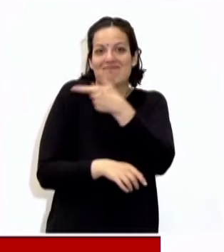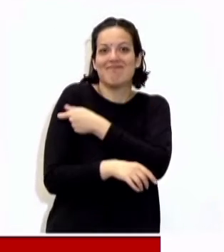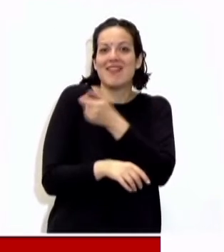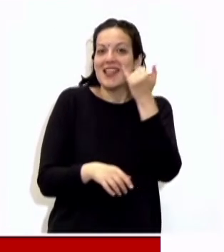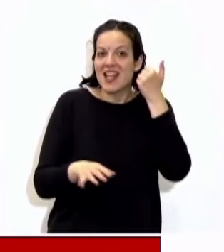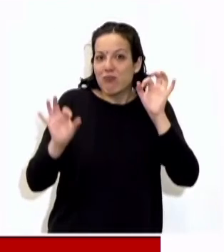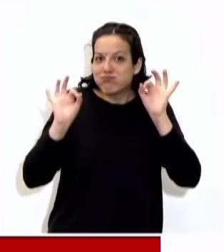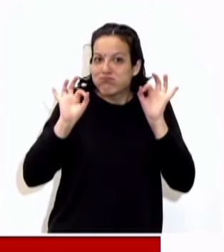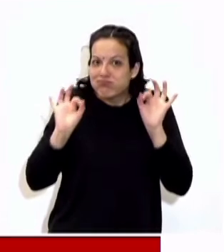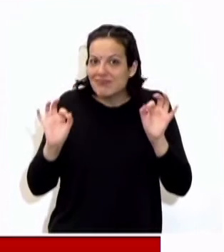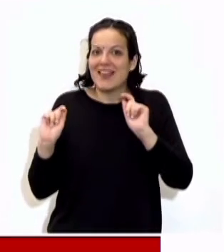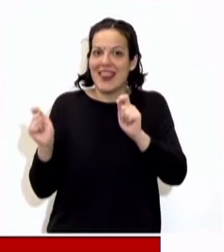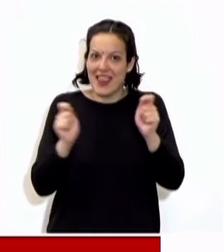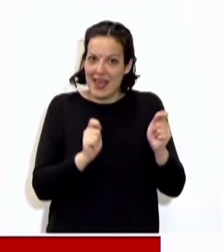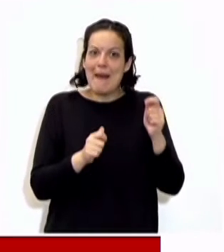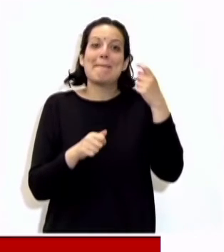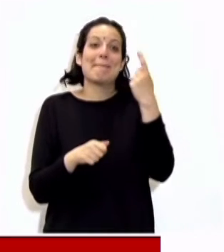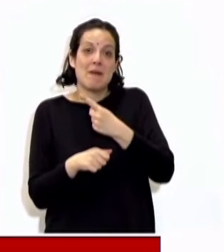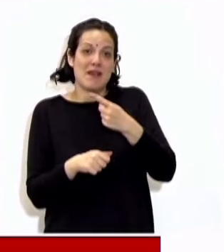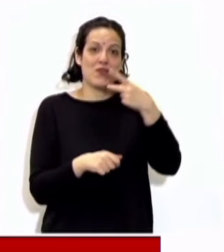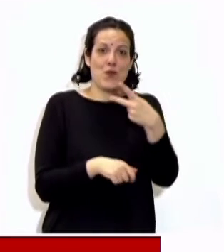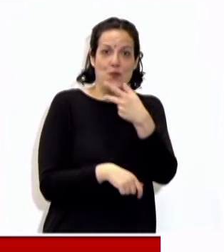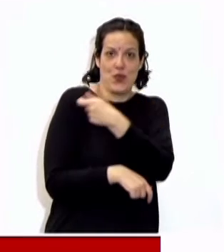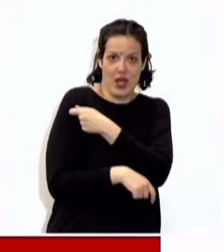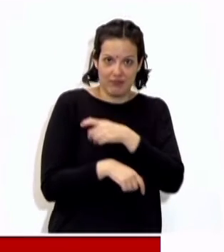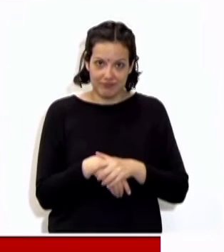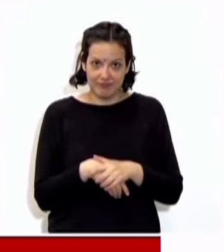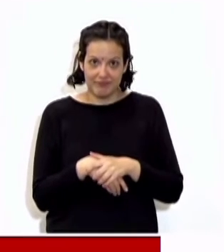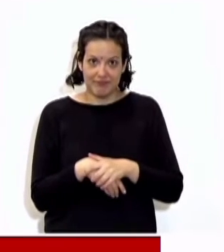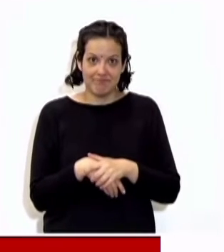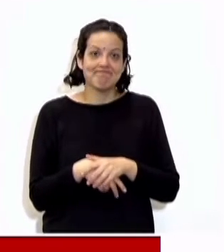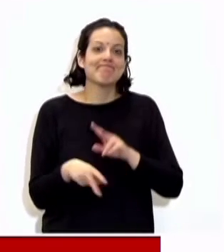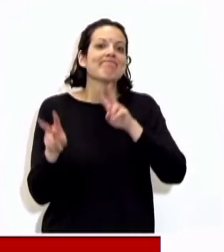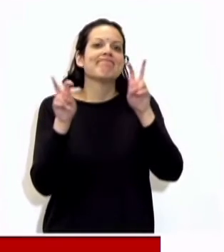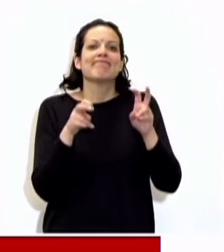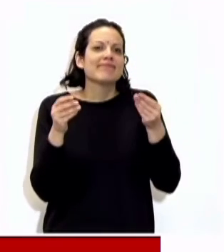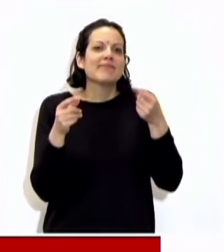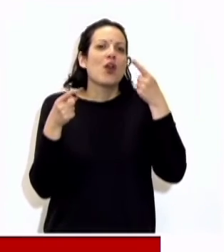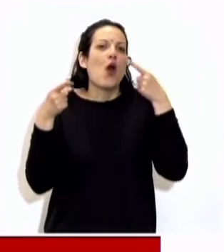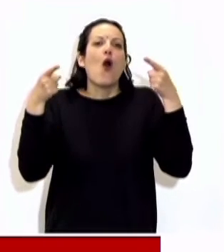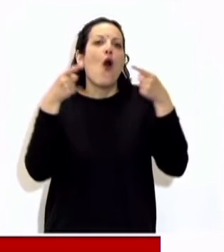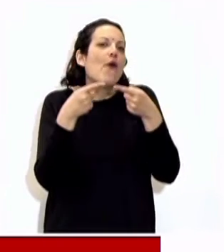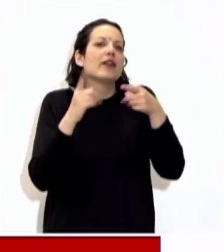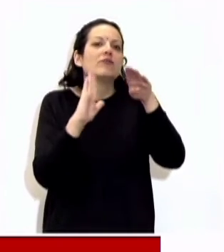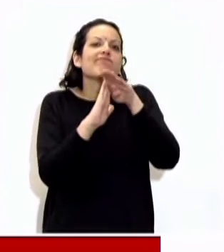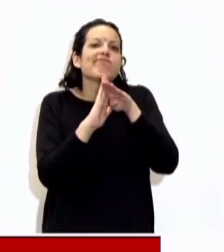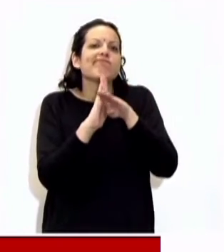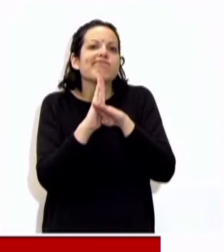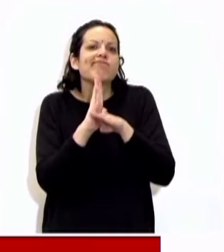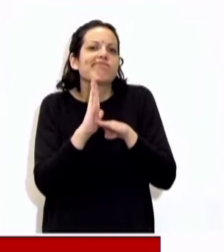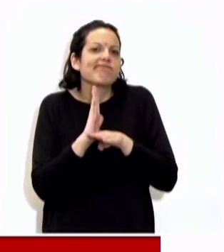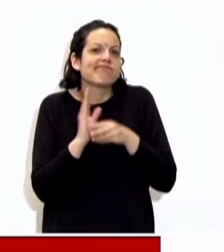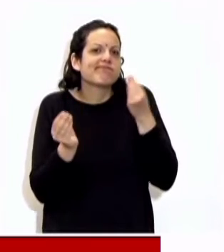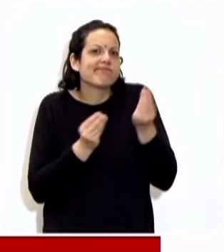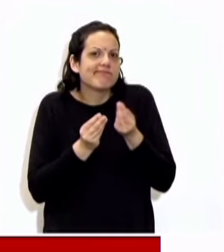Esto son primeras y segundas dosis. En relación a las metas que se han pautado